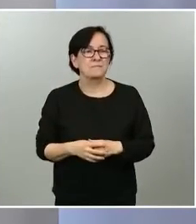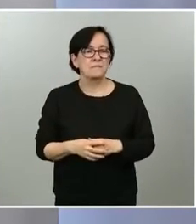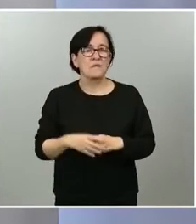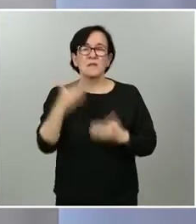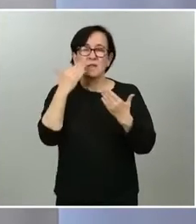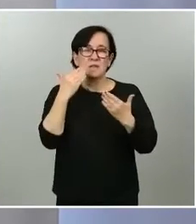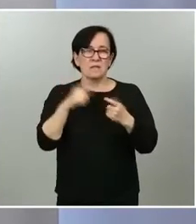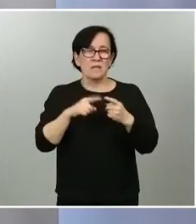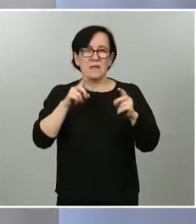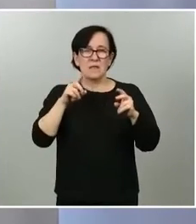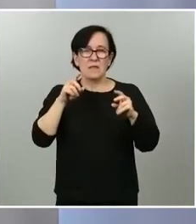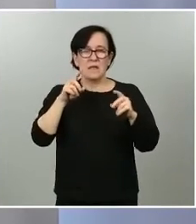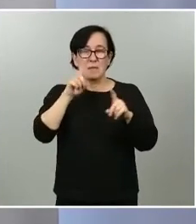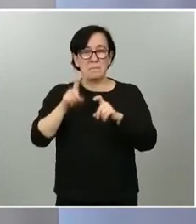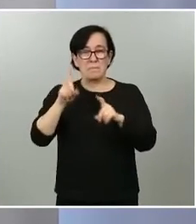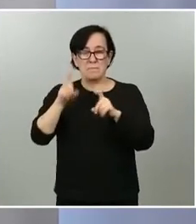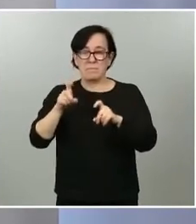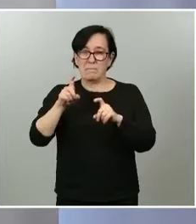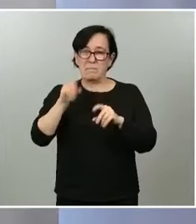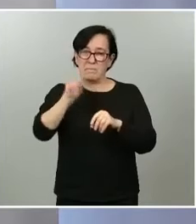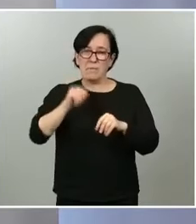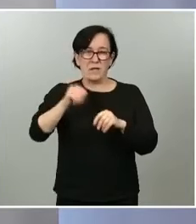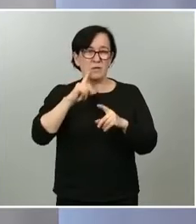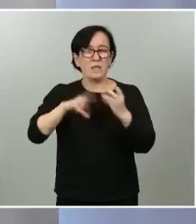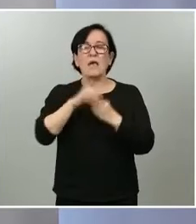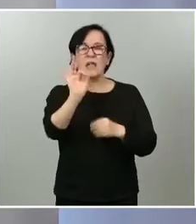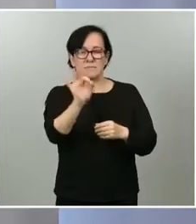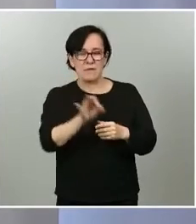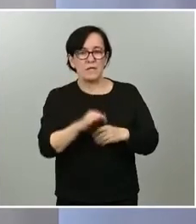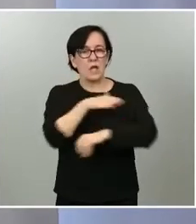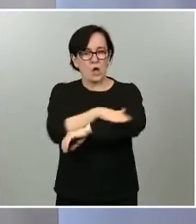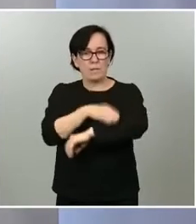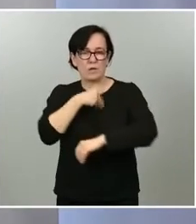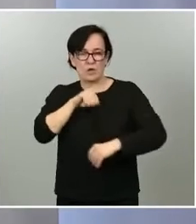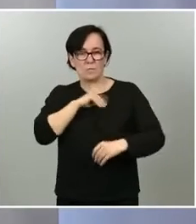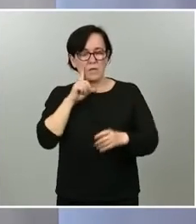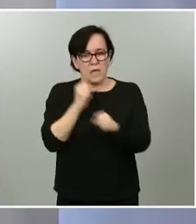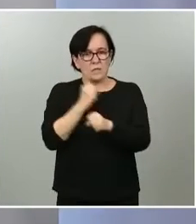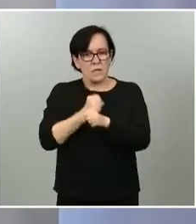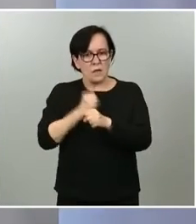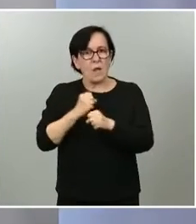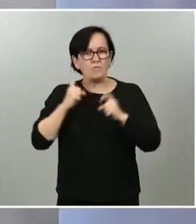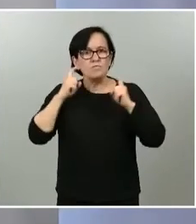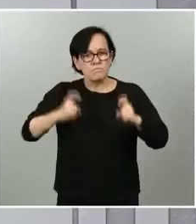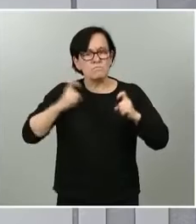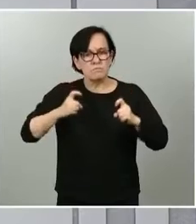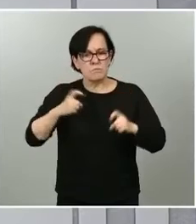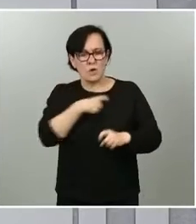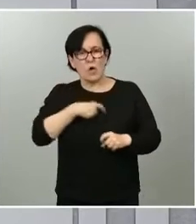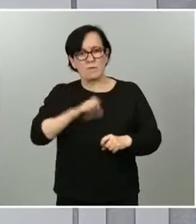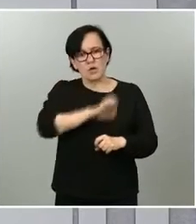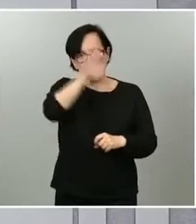Son preguntas, alguna de ellas, complementarias. Y, efectivamente, el gobierno de España está trabajando intensamente con la Comisión Europea